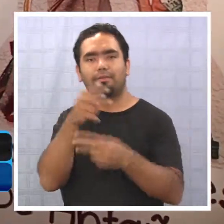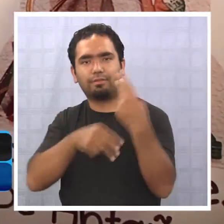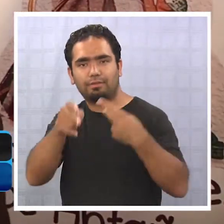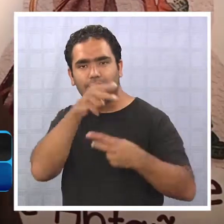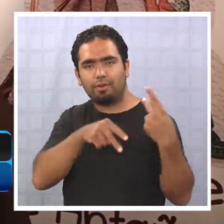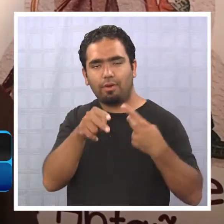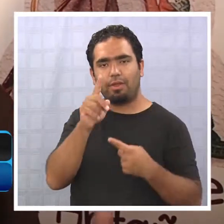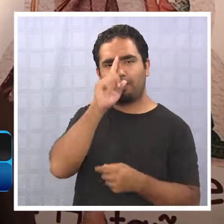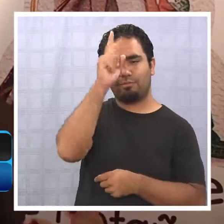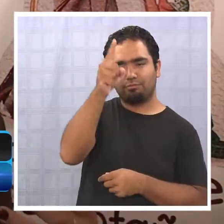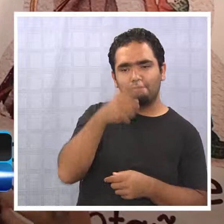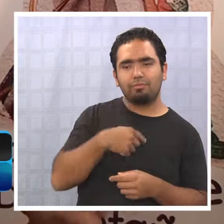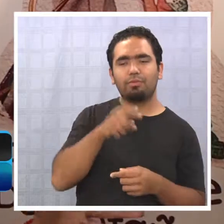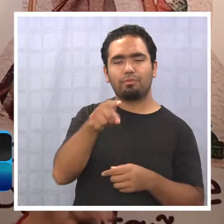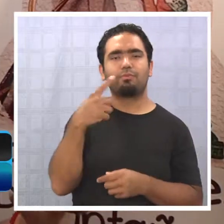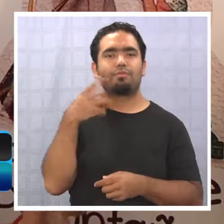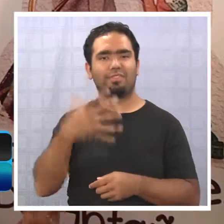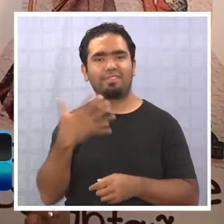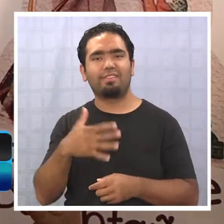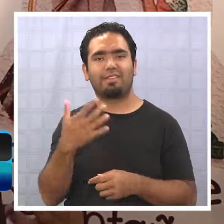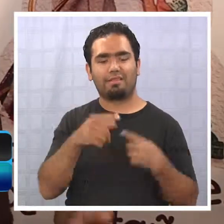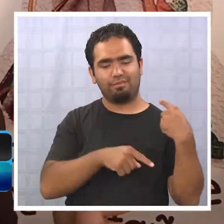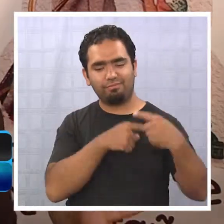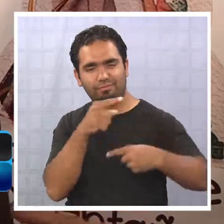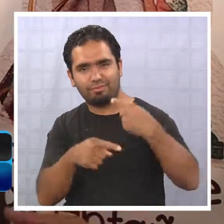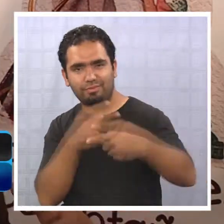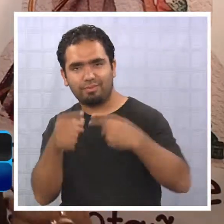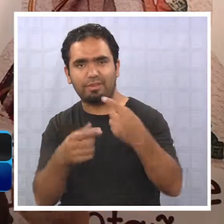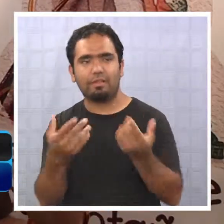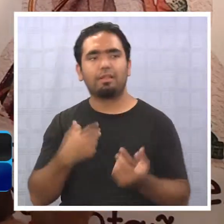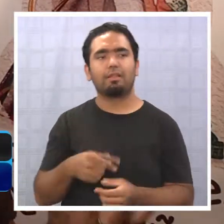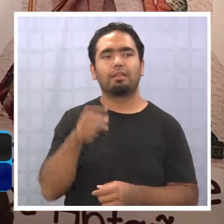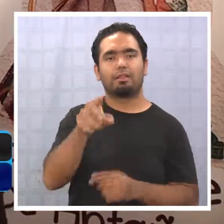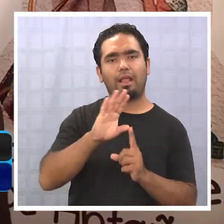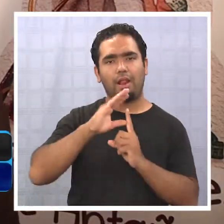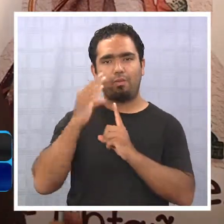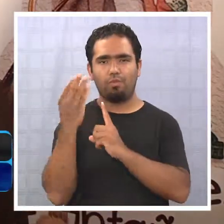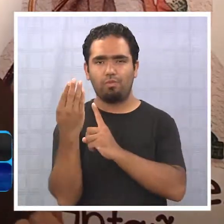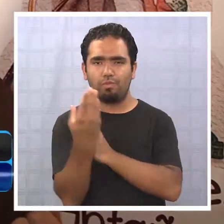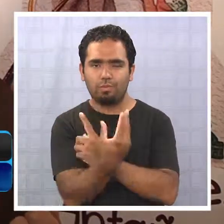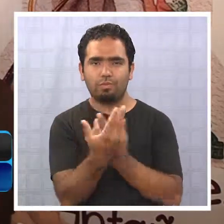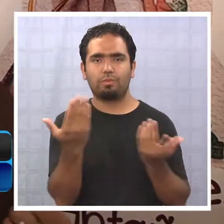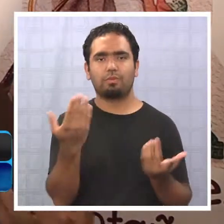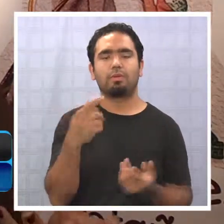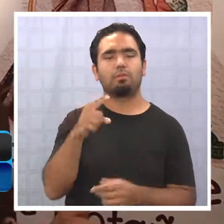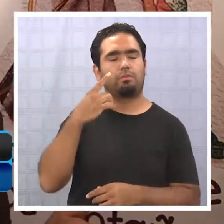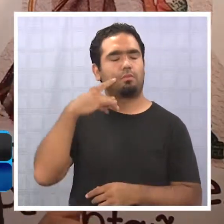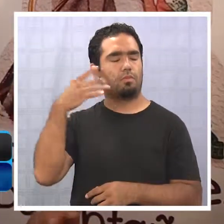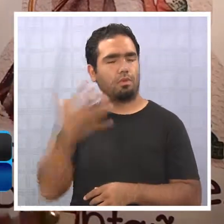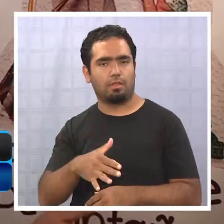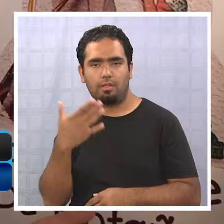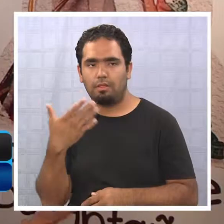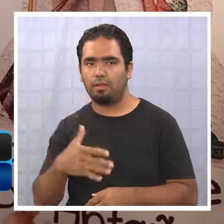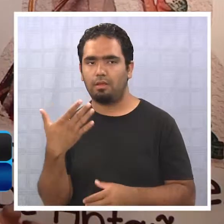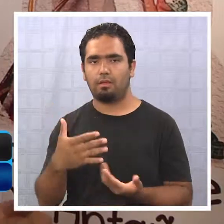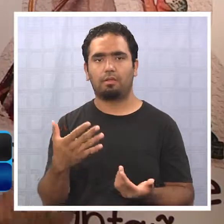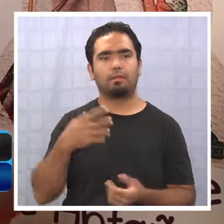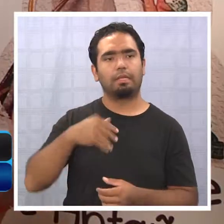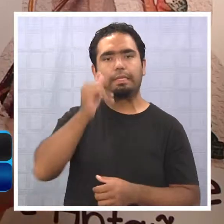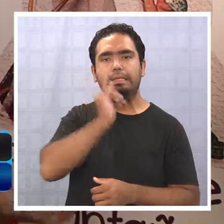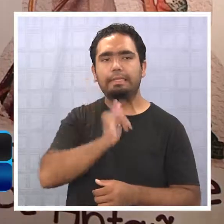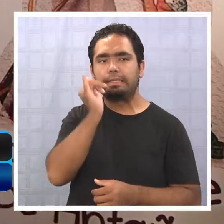patrimonial y el tema de que esta agrupación venga, rescate de tradiciones, rescate de parte de nuestra cultura